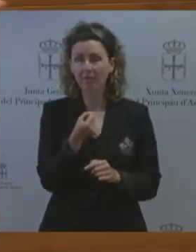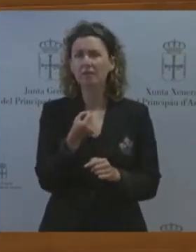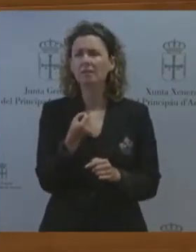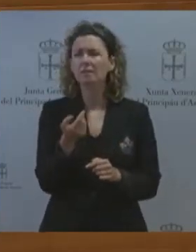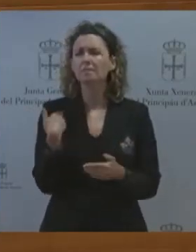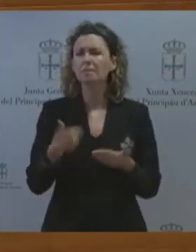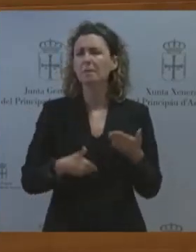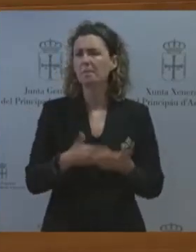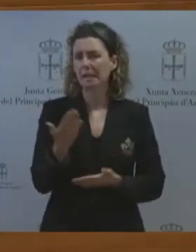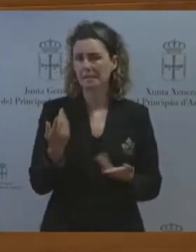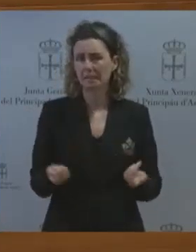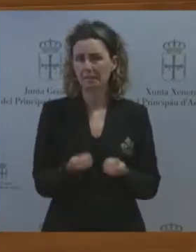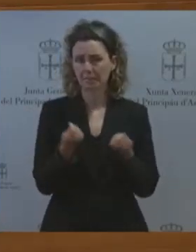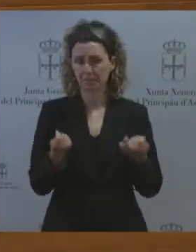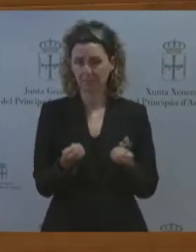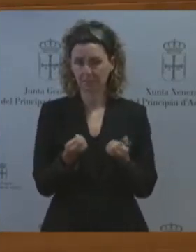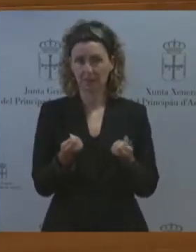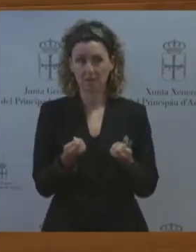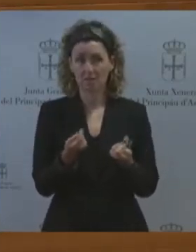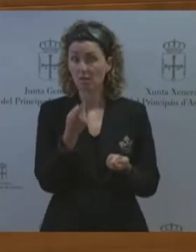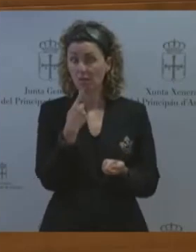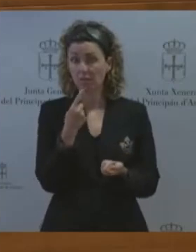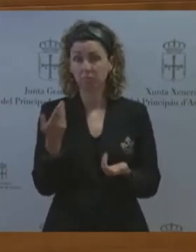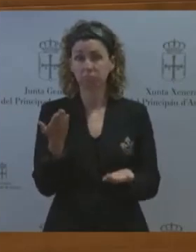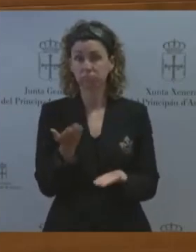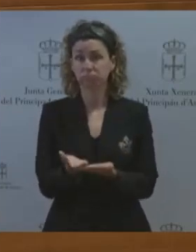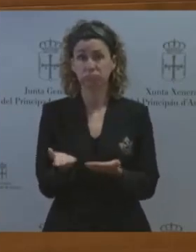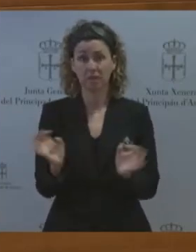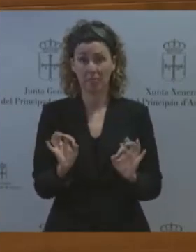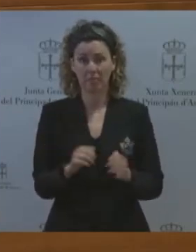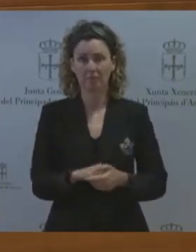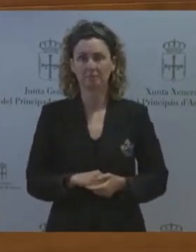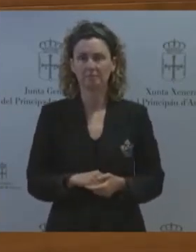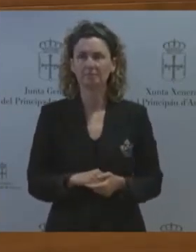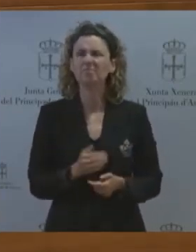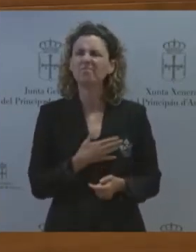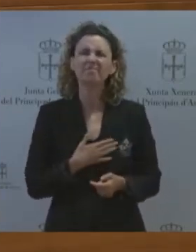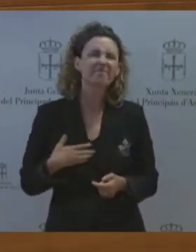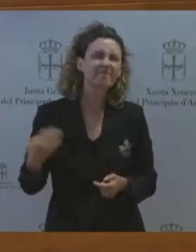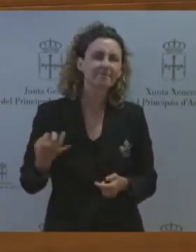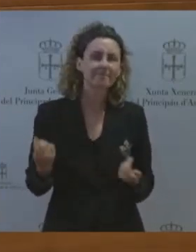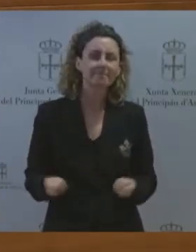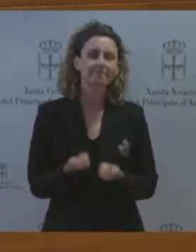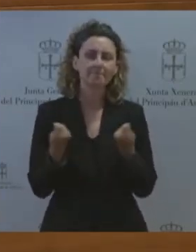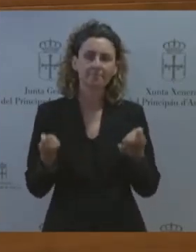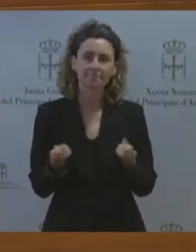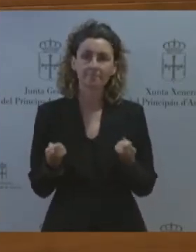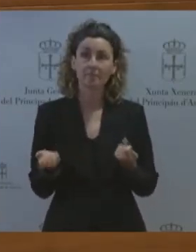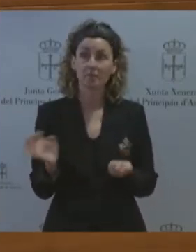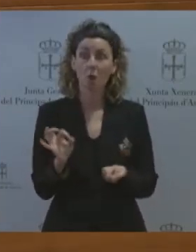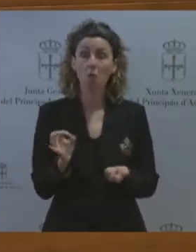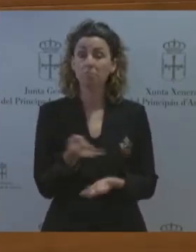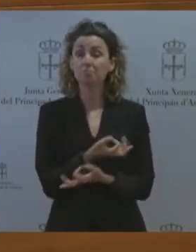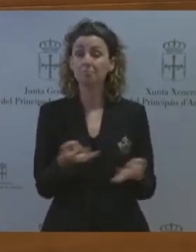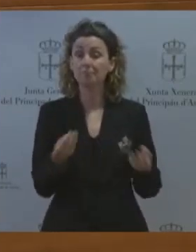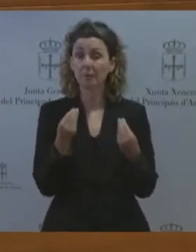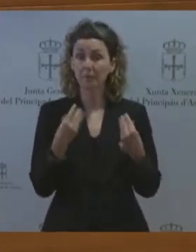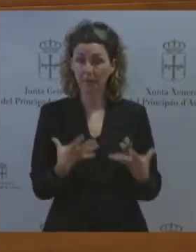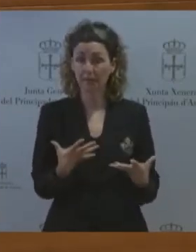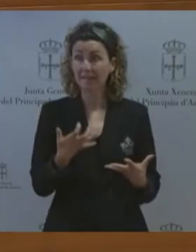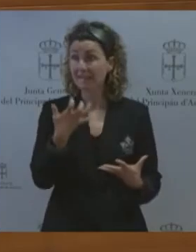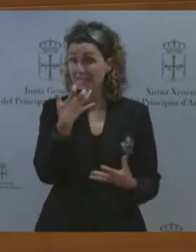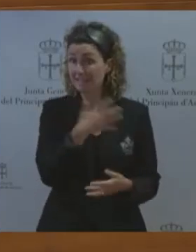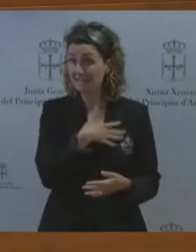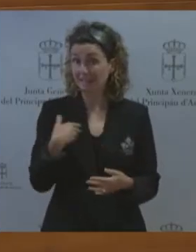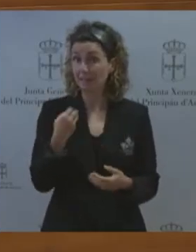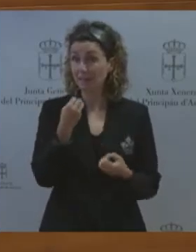solicitud entonces que es lo que queremos titulares en prensa o ser eficaces porque si queremos ser eficaces hay que presentar solicitudes